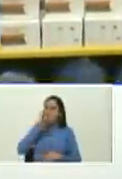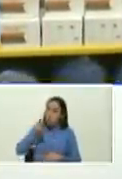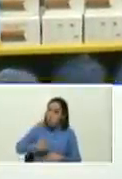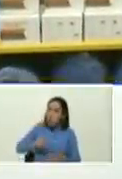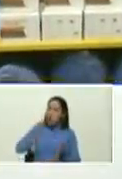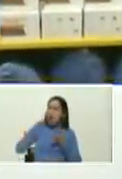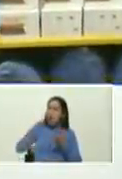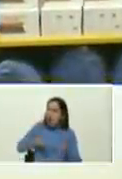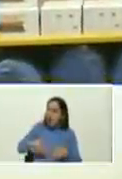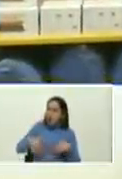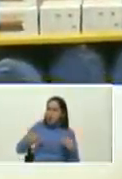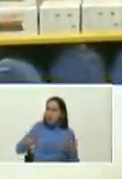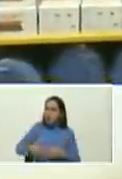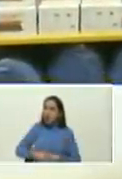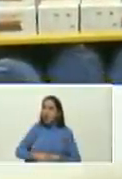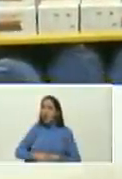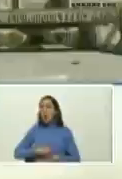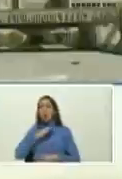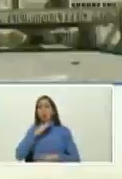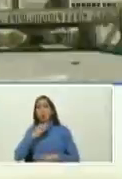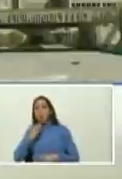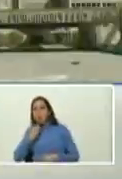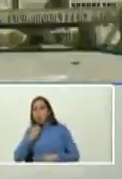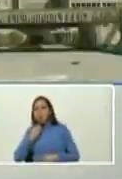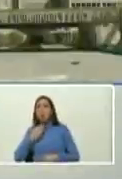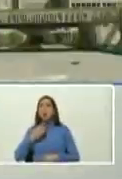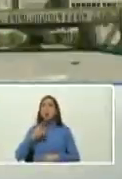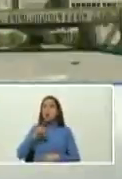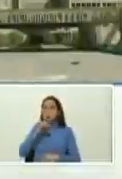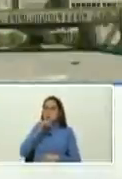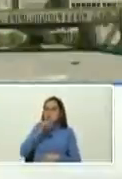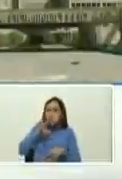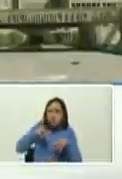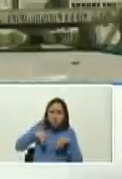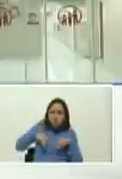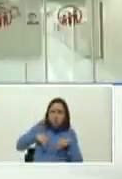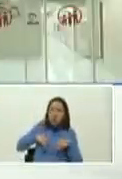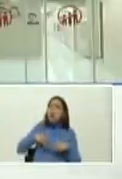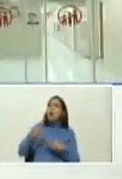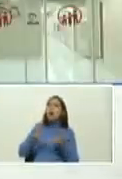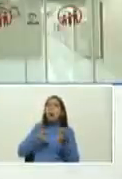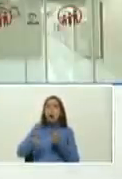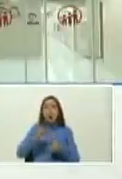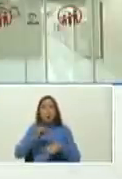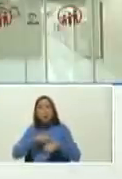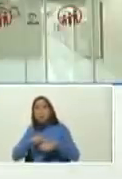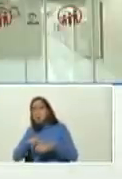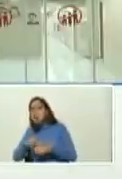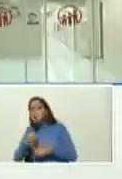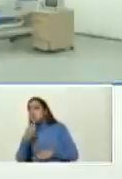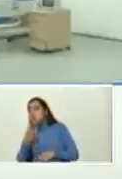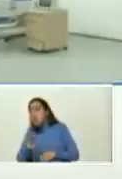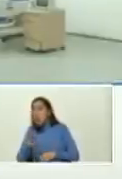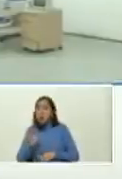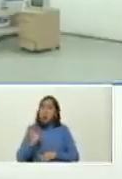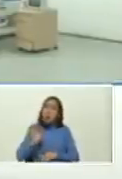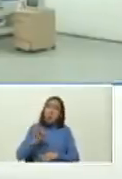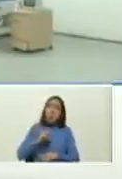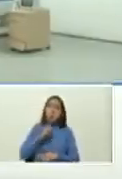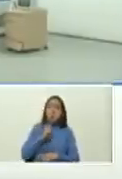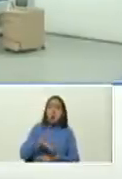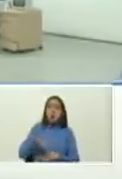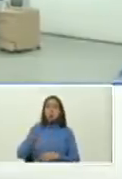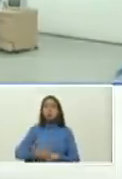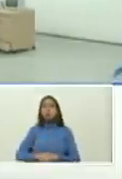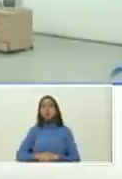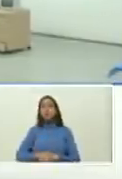se hagan pasar por pacientes y llegan calladitos para ver cómo los tratan si los bien tratan o los maltratan